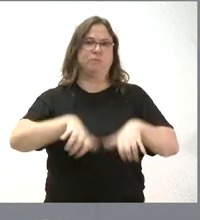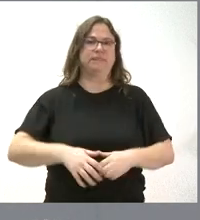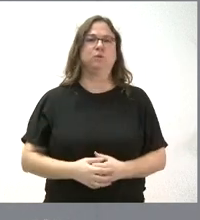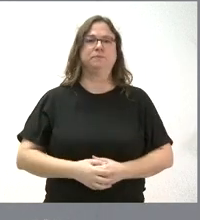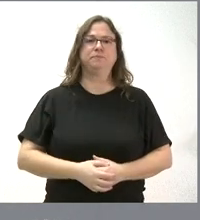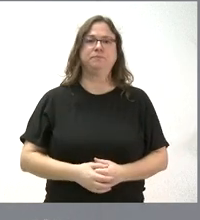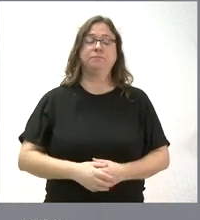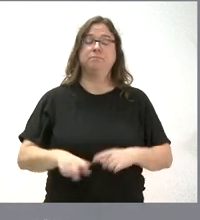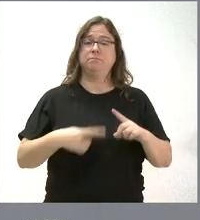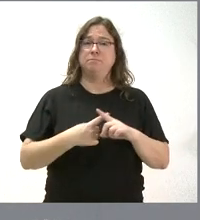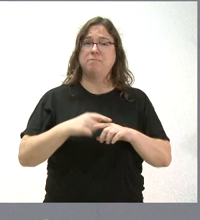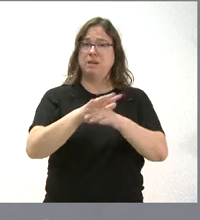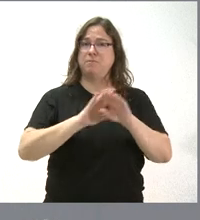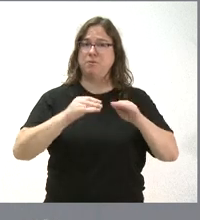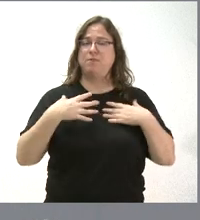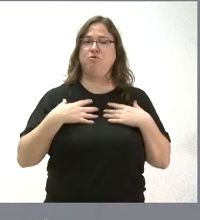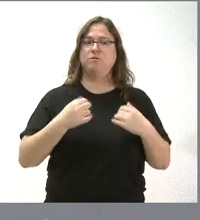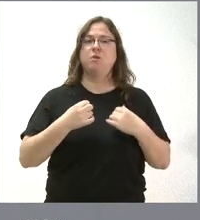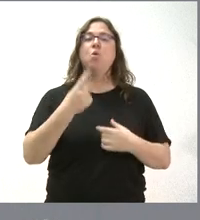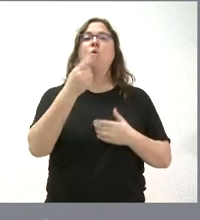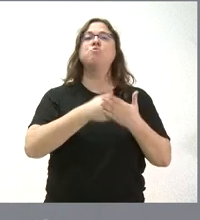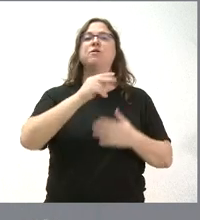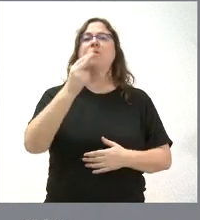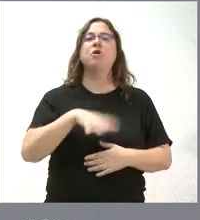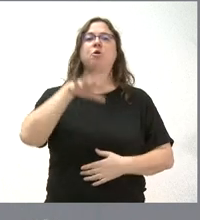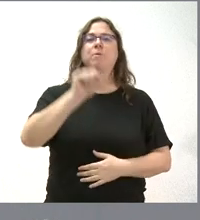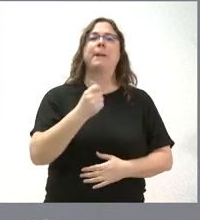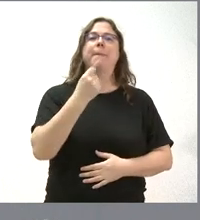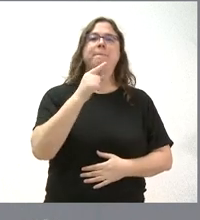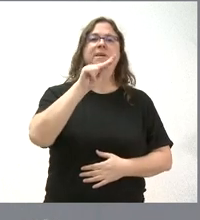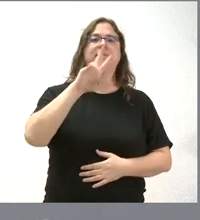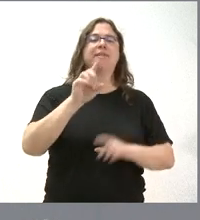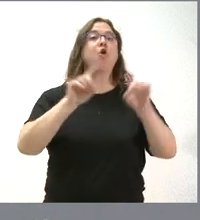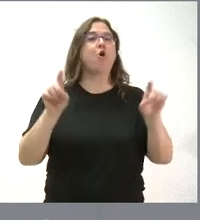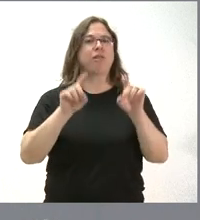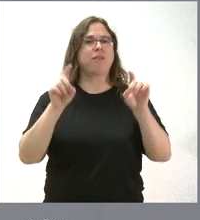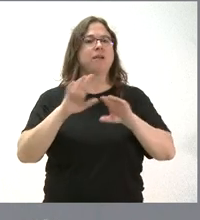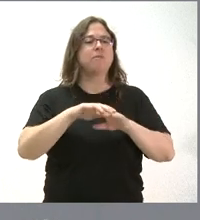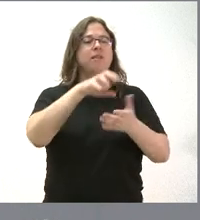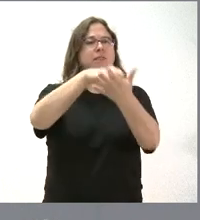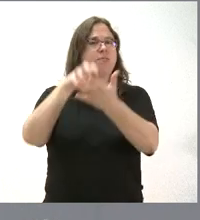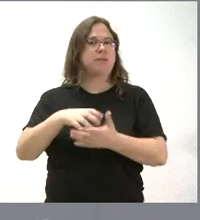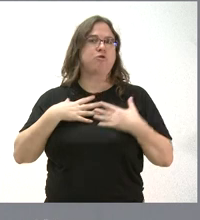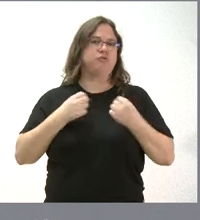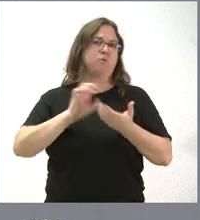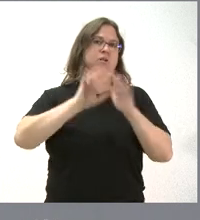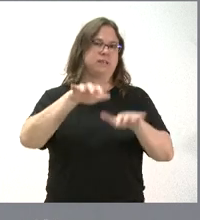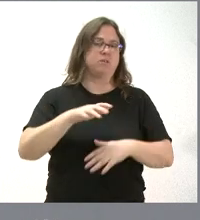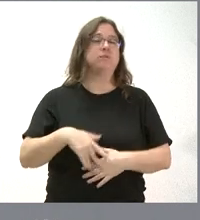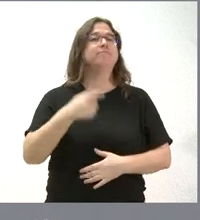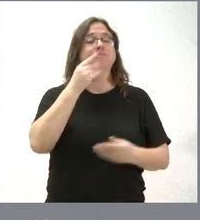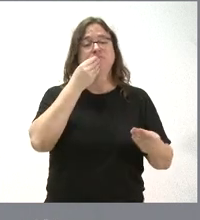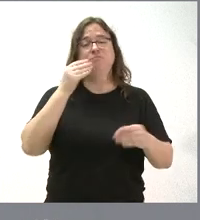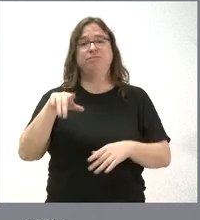También en el ámbito sanitario, un millón de euros para la compra de 1.025 ordenadores para los centros sanitarios de Castilla y León. Se trata de